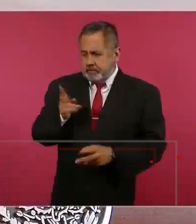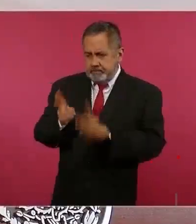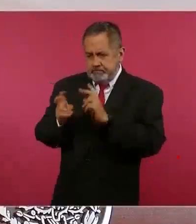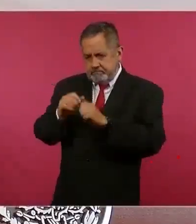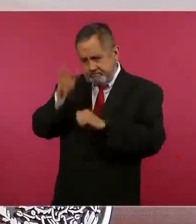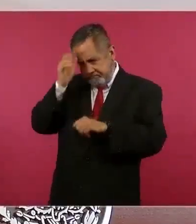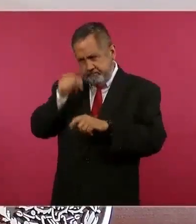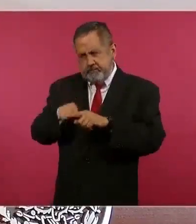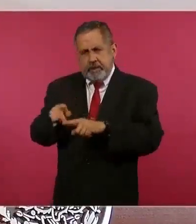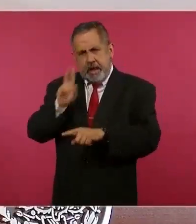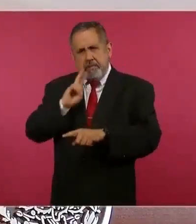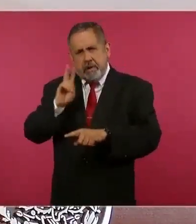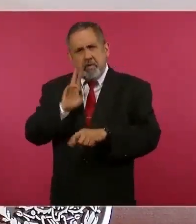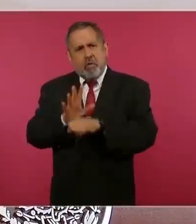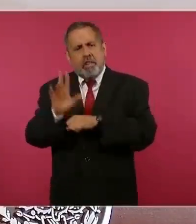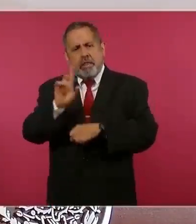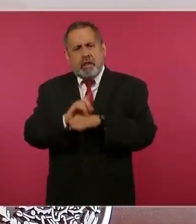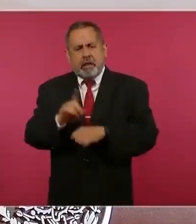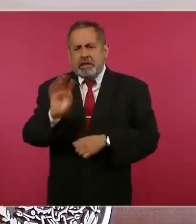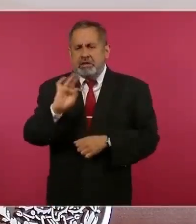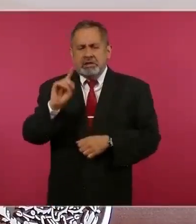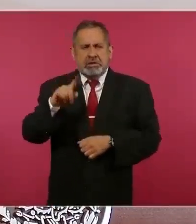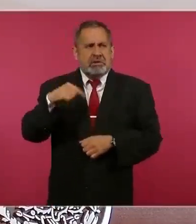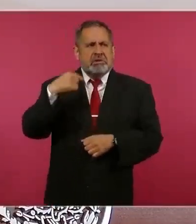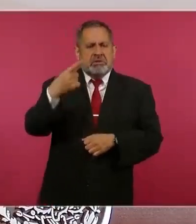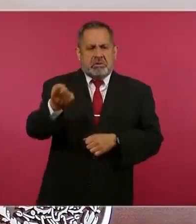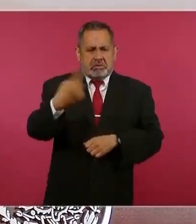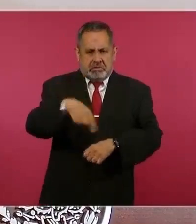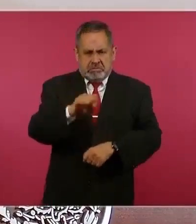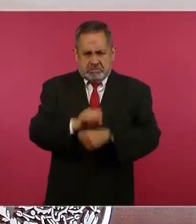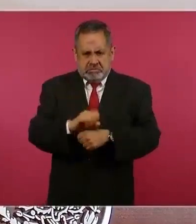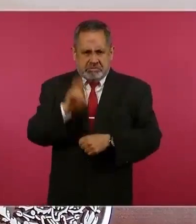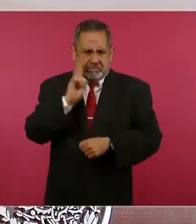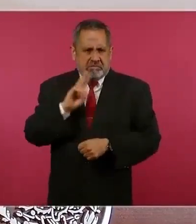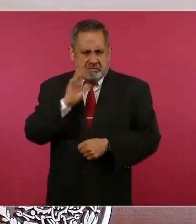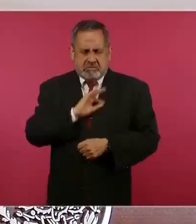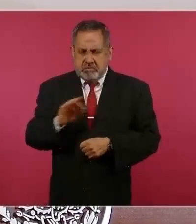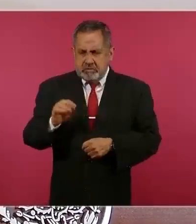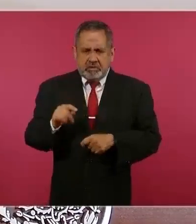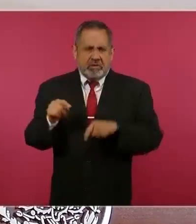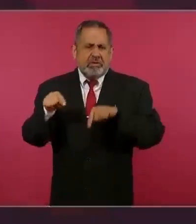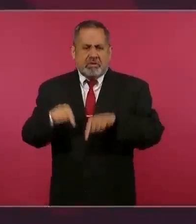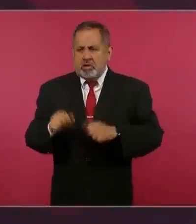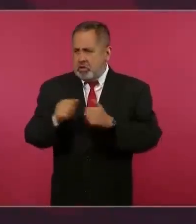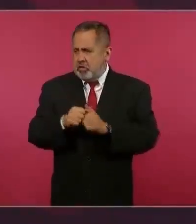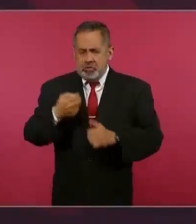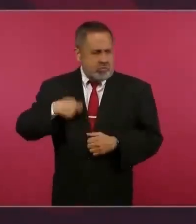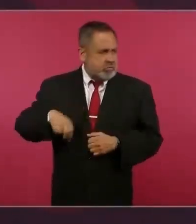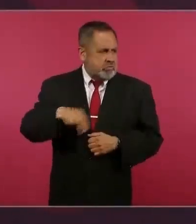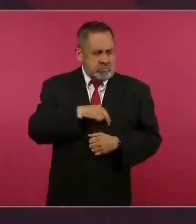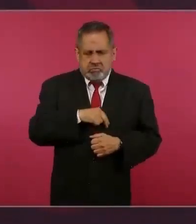puede ser la semana próxima que estén con nosotros,